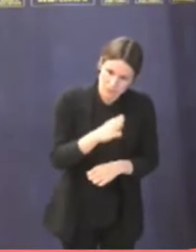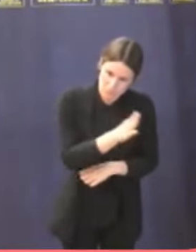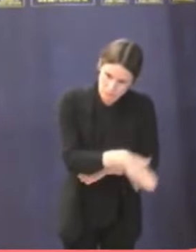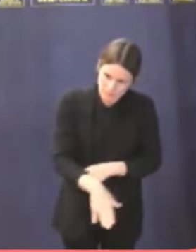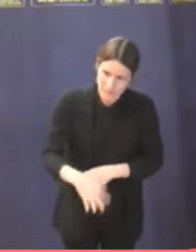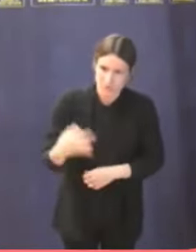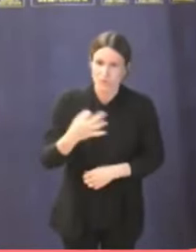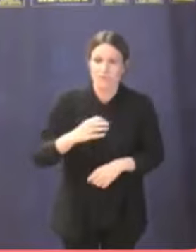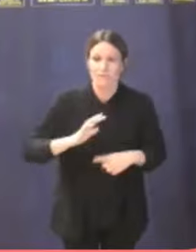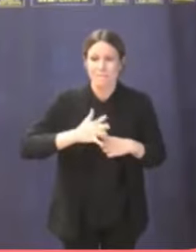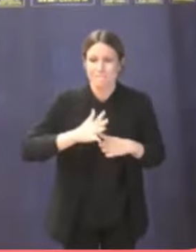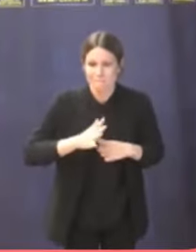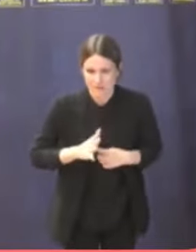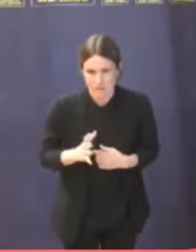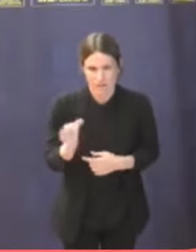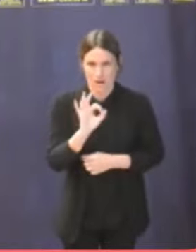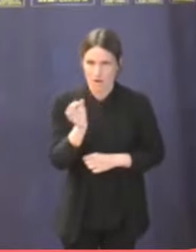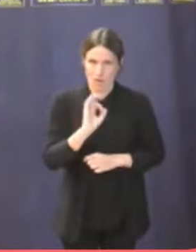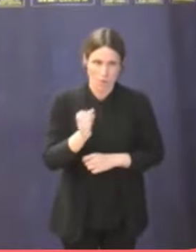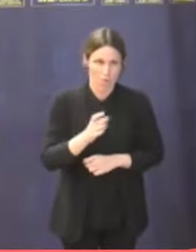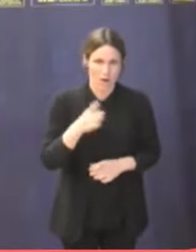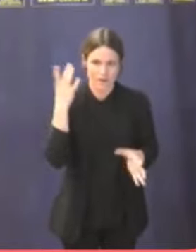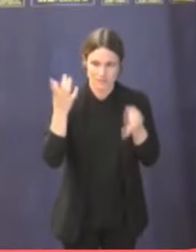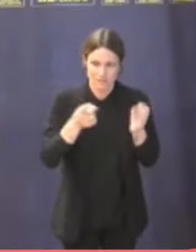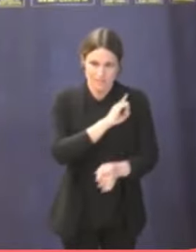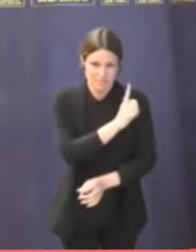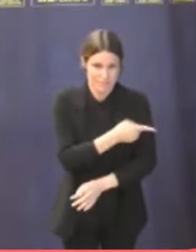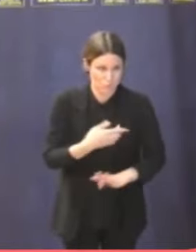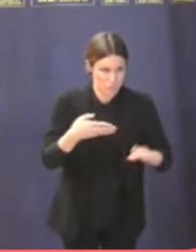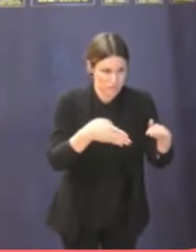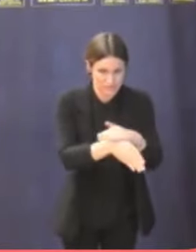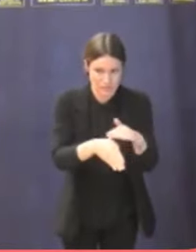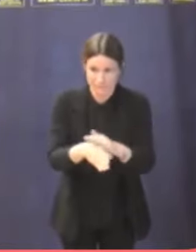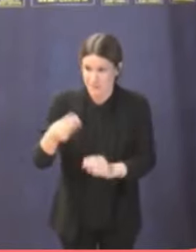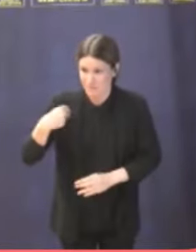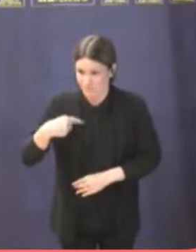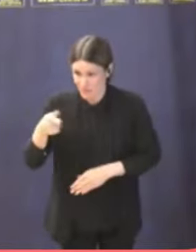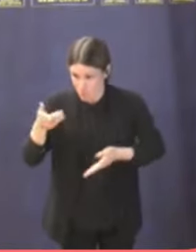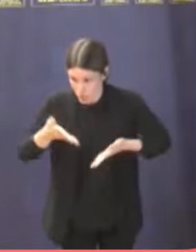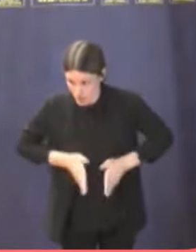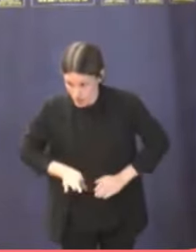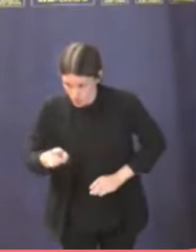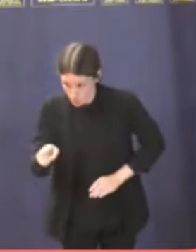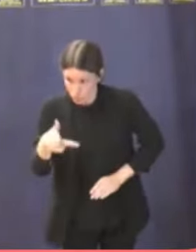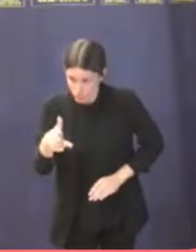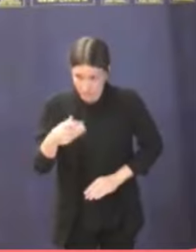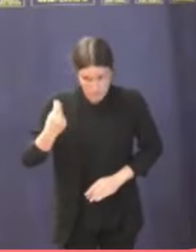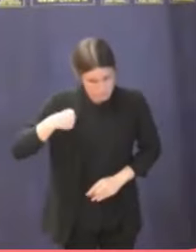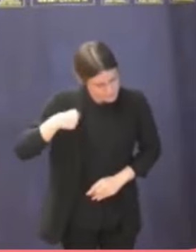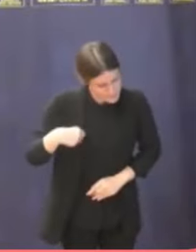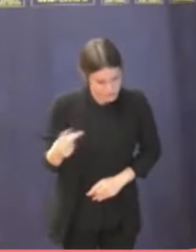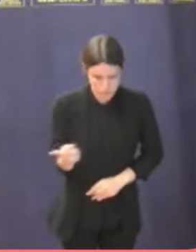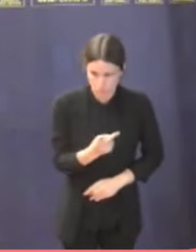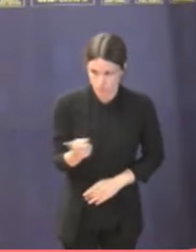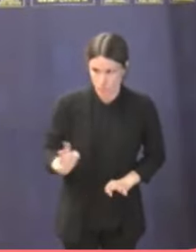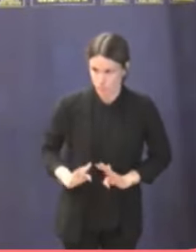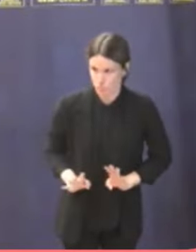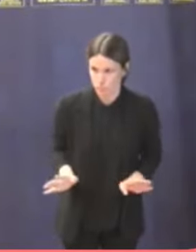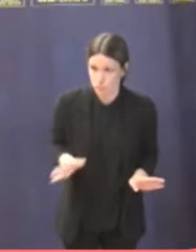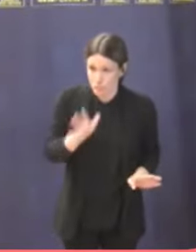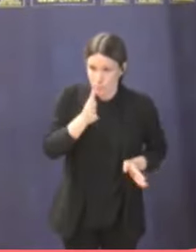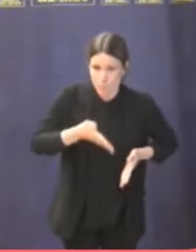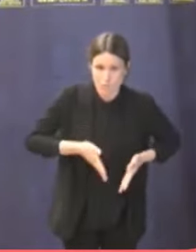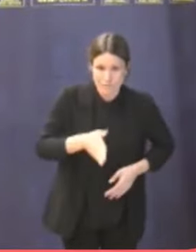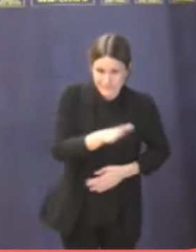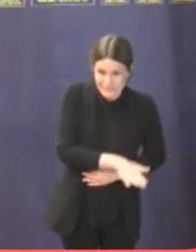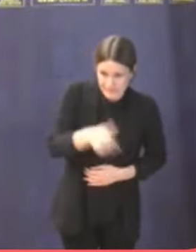un parque, acceso a actividades deportivas, los mismos derechos que sus hijos o los míos. Exactamente los mismos porque son niños